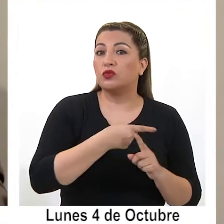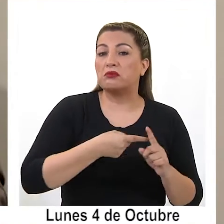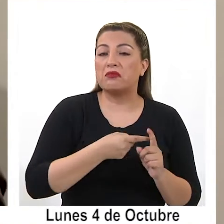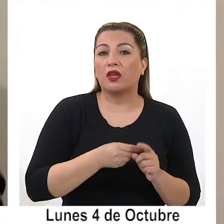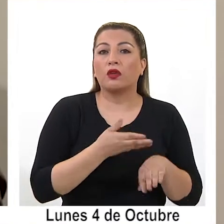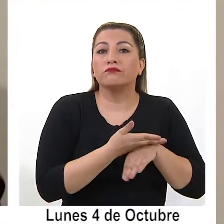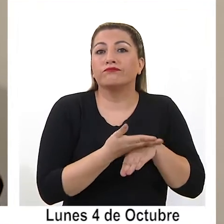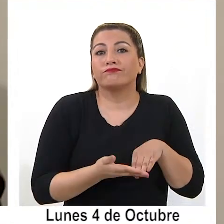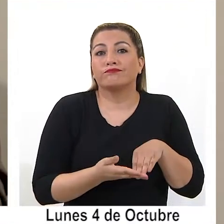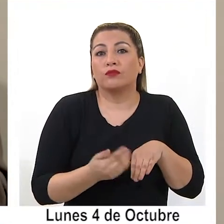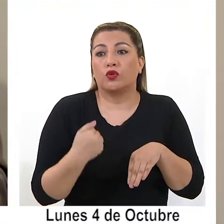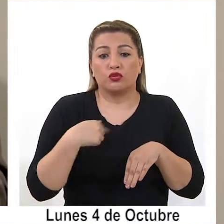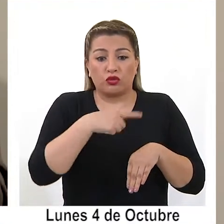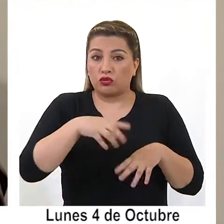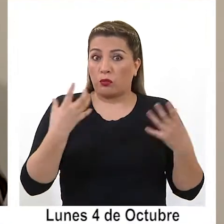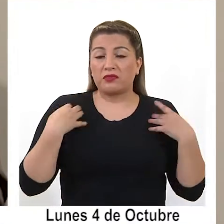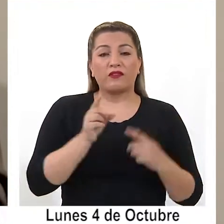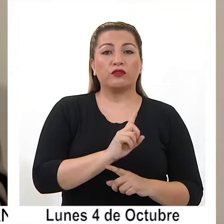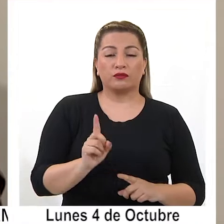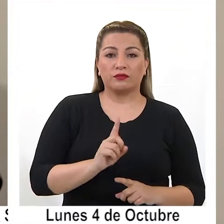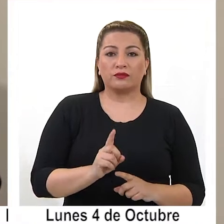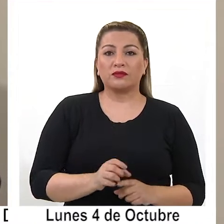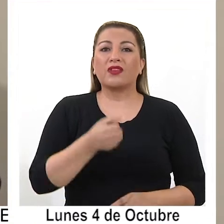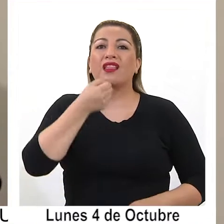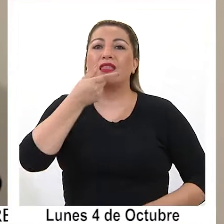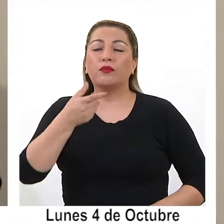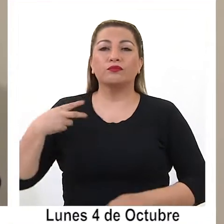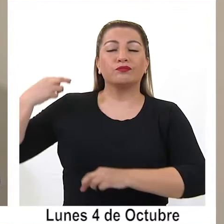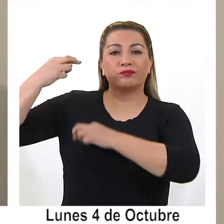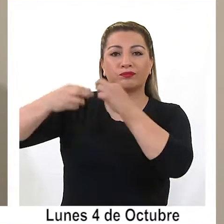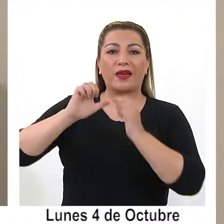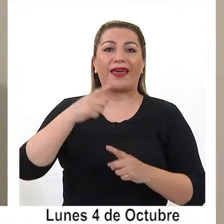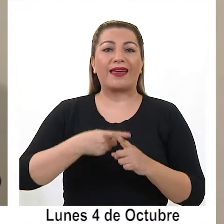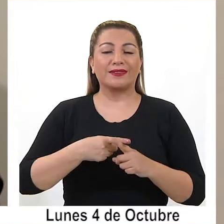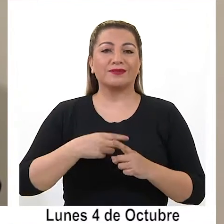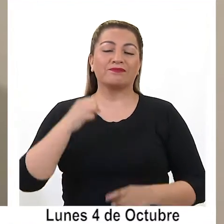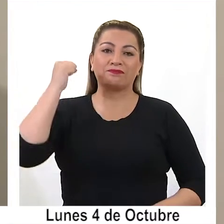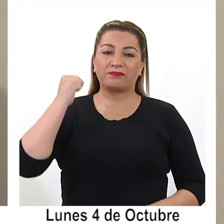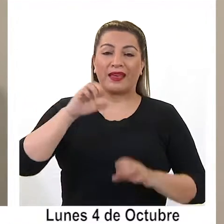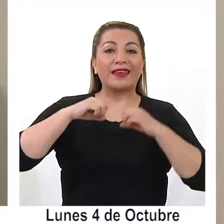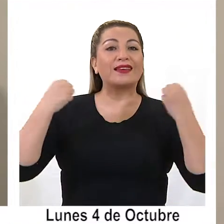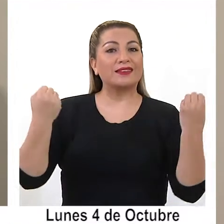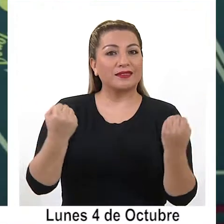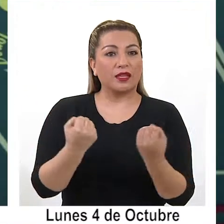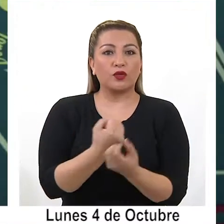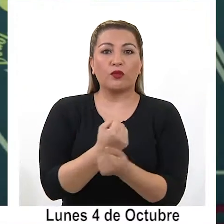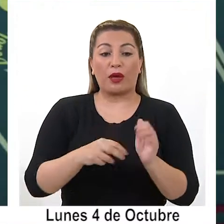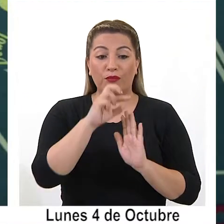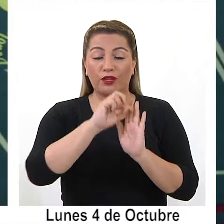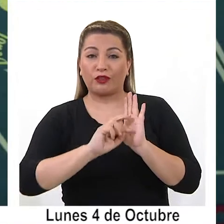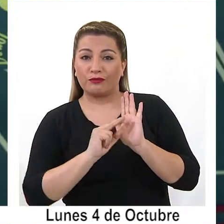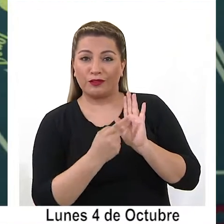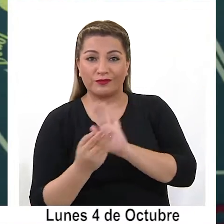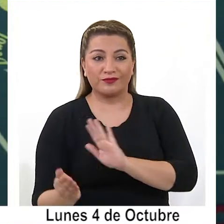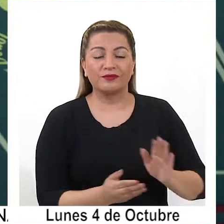totalmente ajenas a nosotros, entre ellas la Declaratoria de Monumento Histórico del ex Estadio Cabancha, que obligó a modificar el proyecto. Debido a la Declaratoria